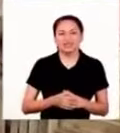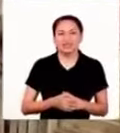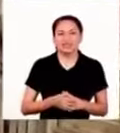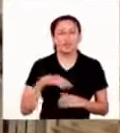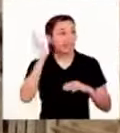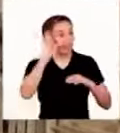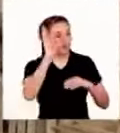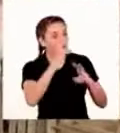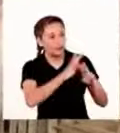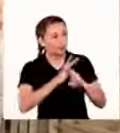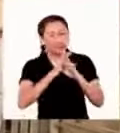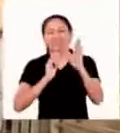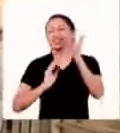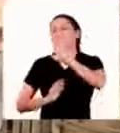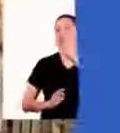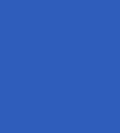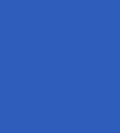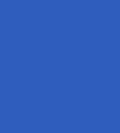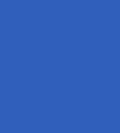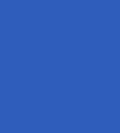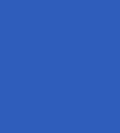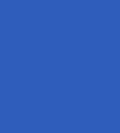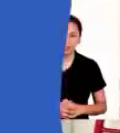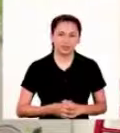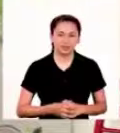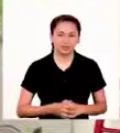la vemos muchas gracias chao